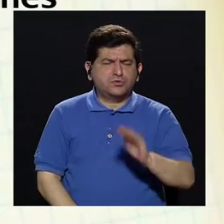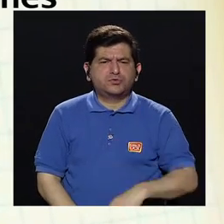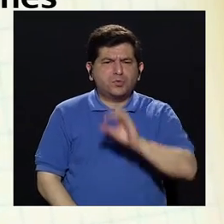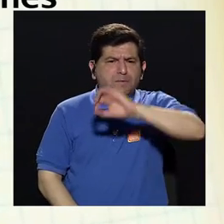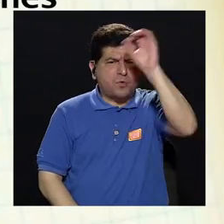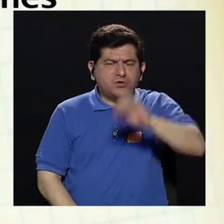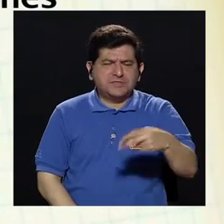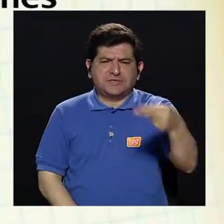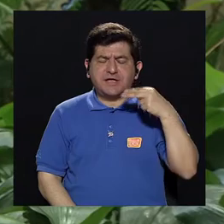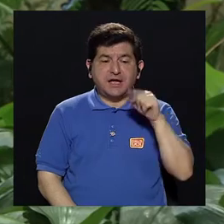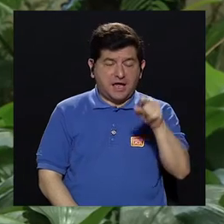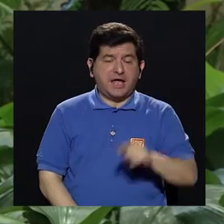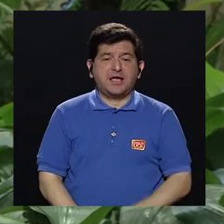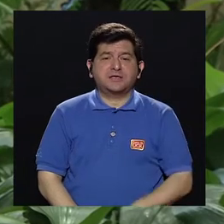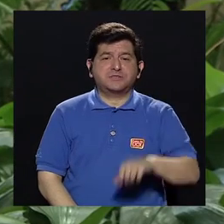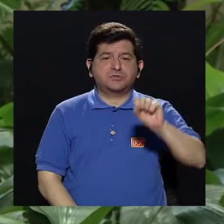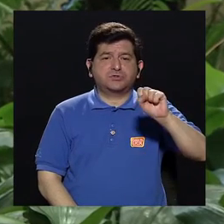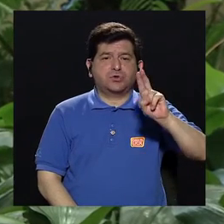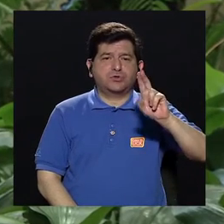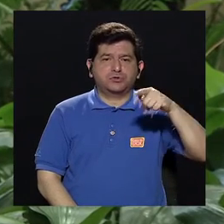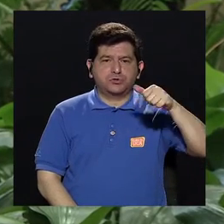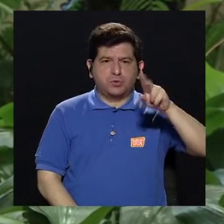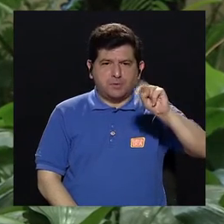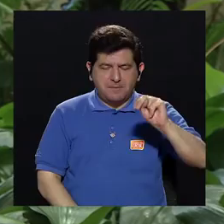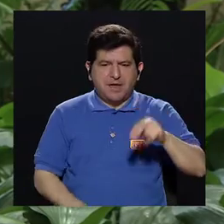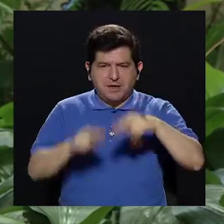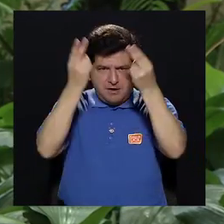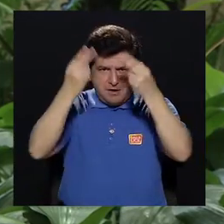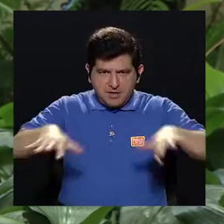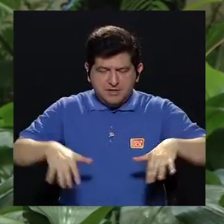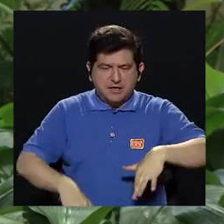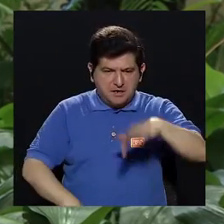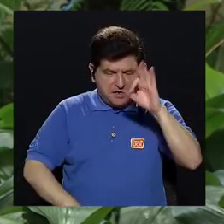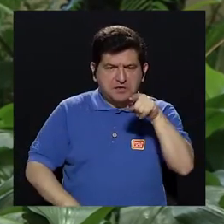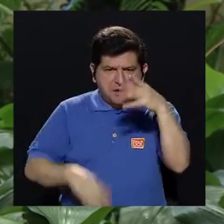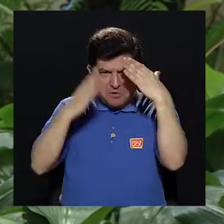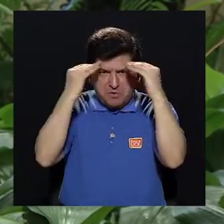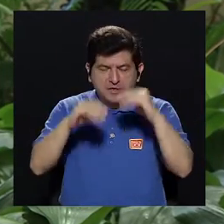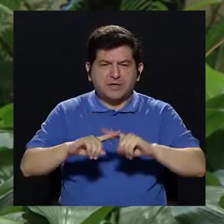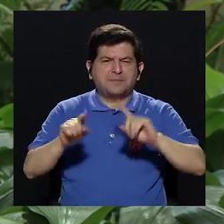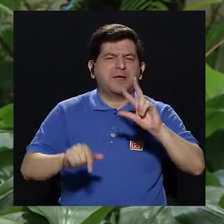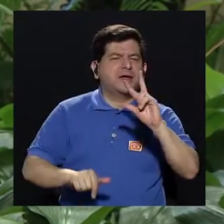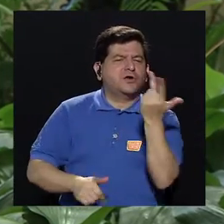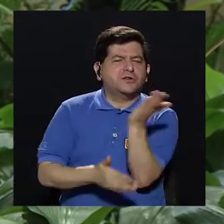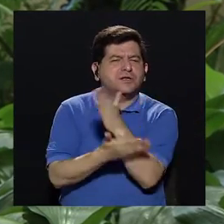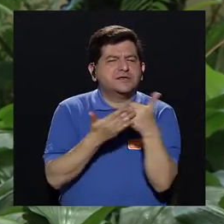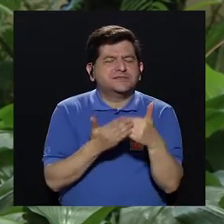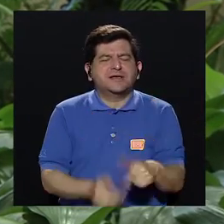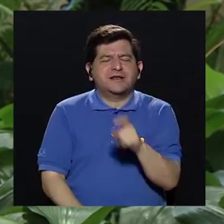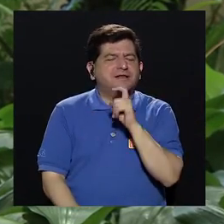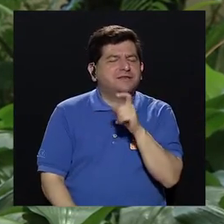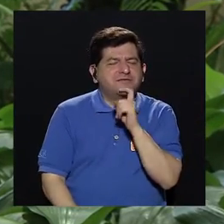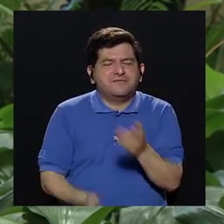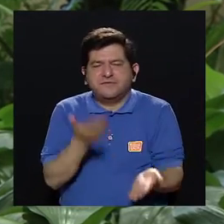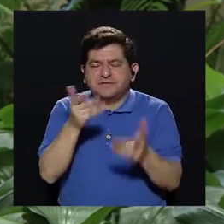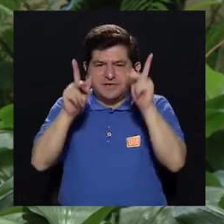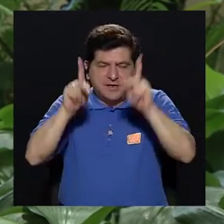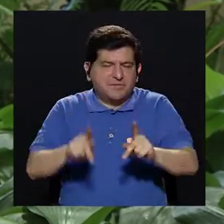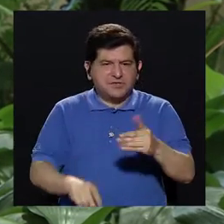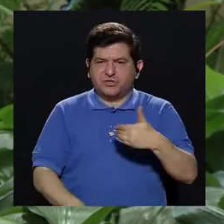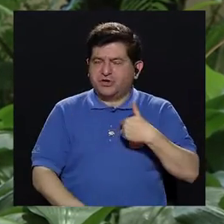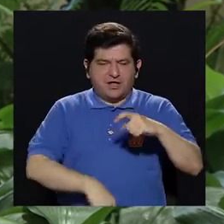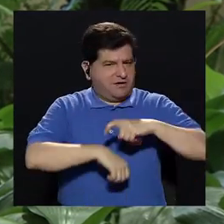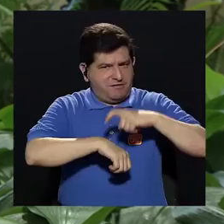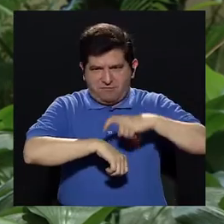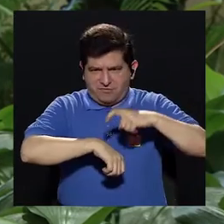Todo eso está disponible en la página de su PEN. Pero hay un tercer trabajo que a veces es un poco más difícil de hacer para la gente